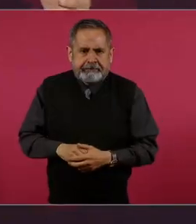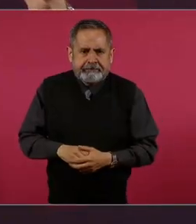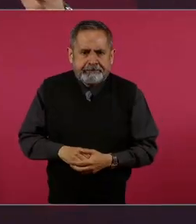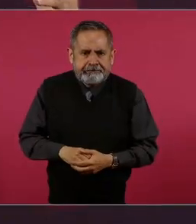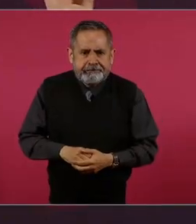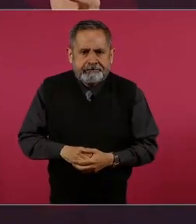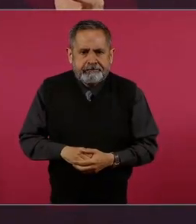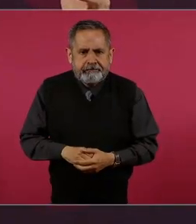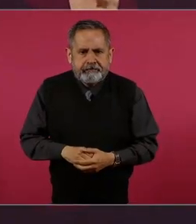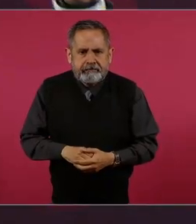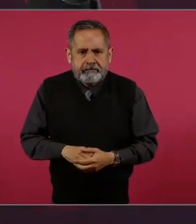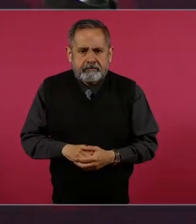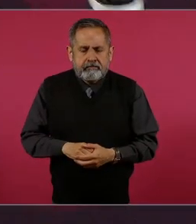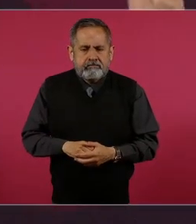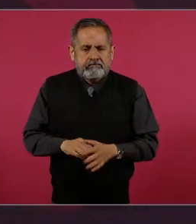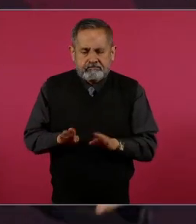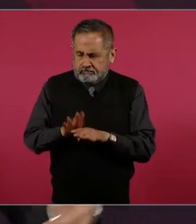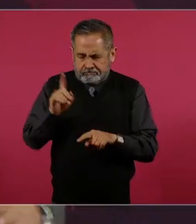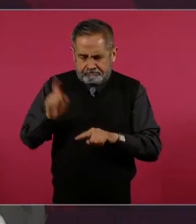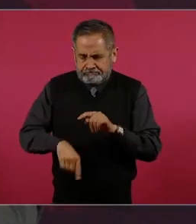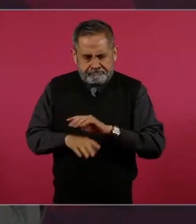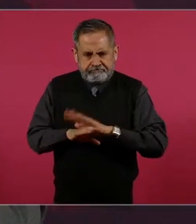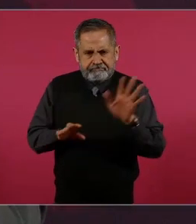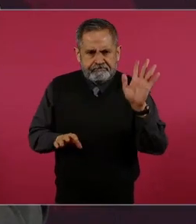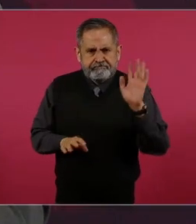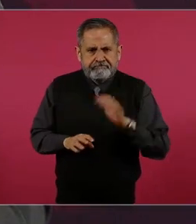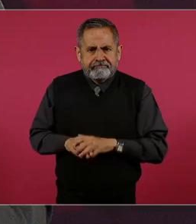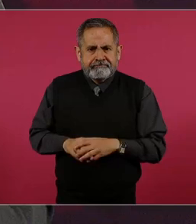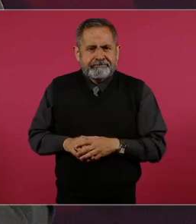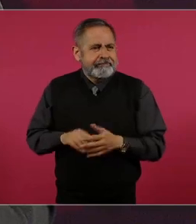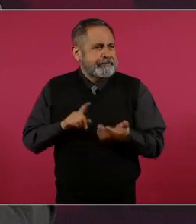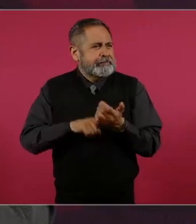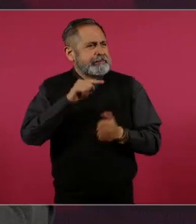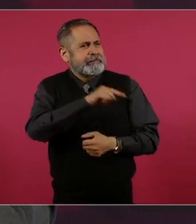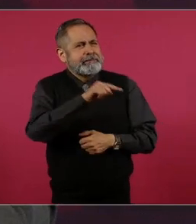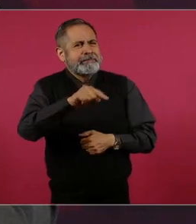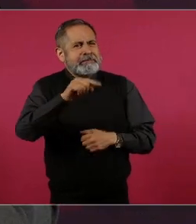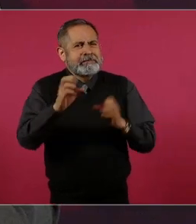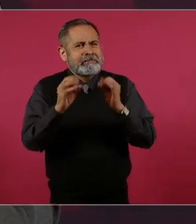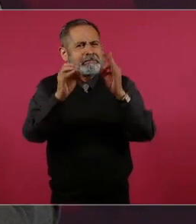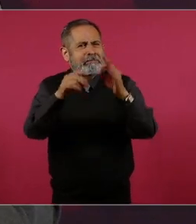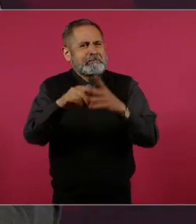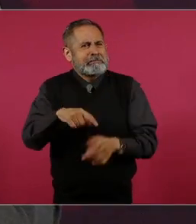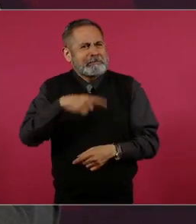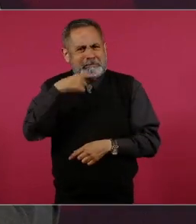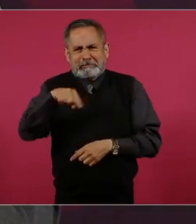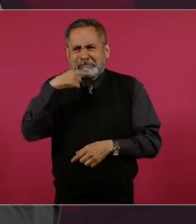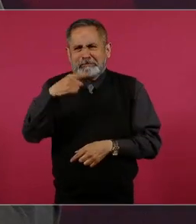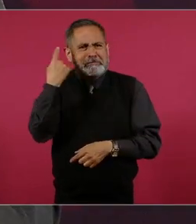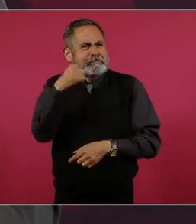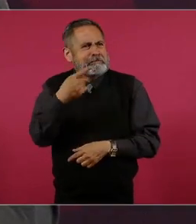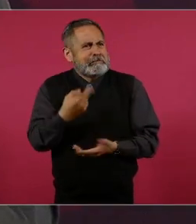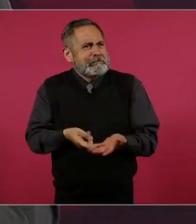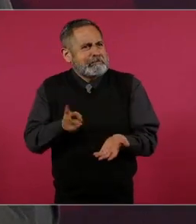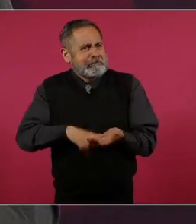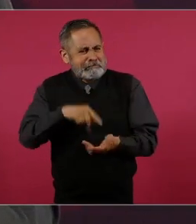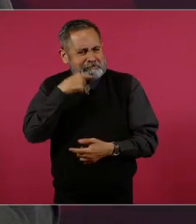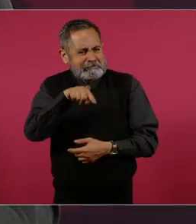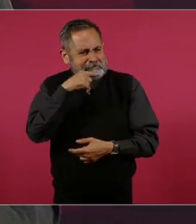Acabar con todos los aparatos burocráticos y todavía falta,